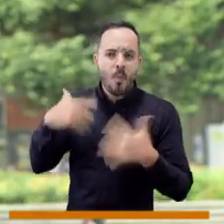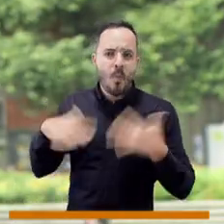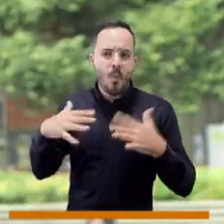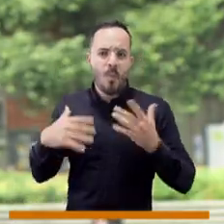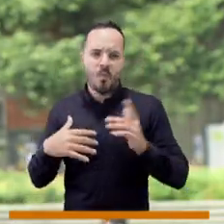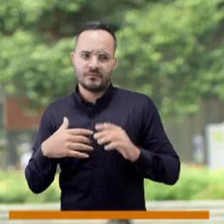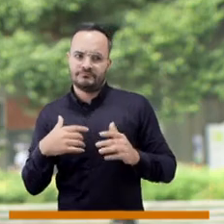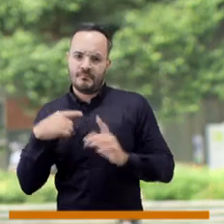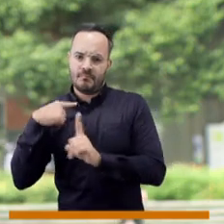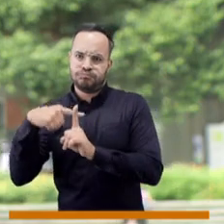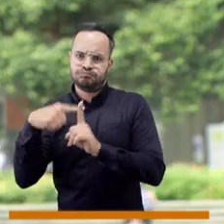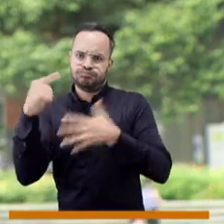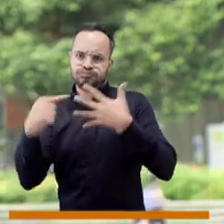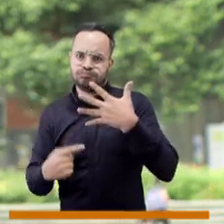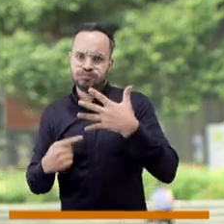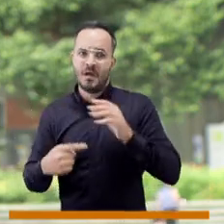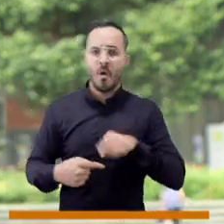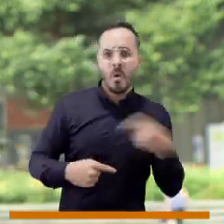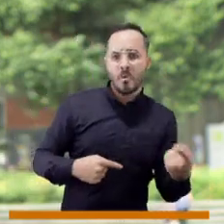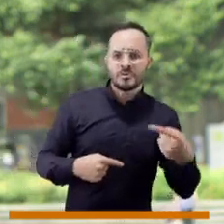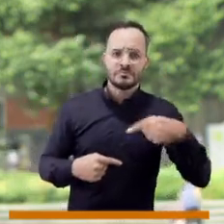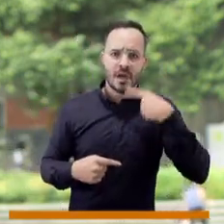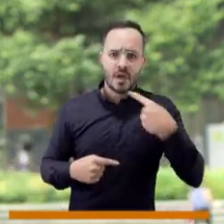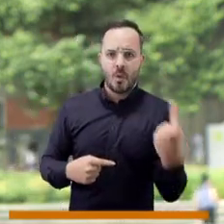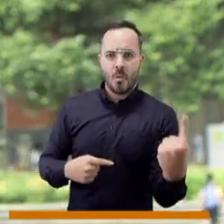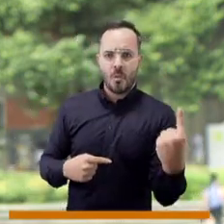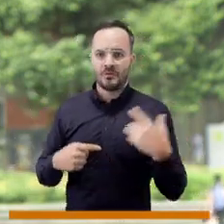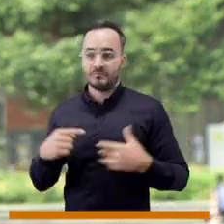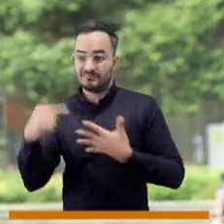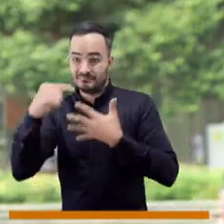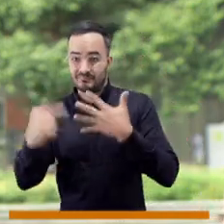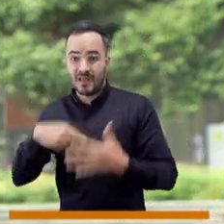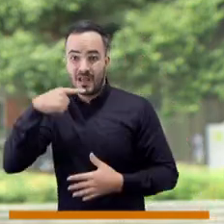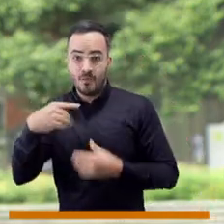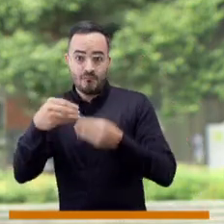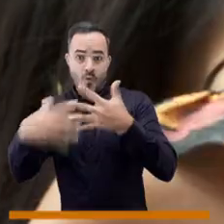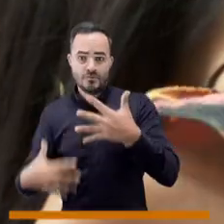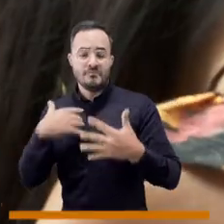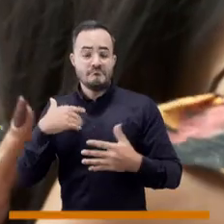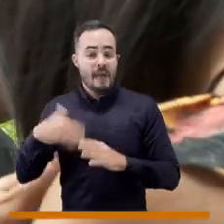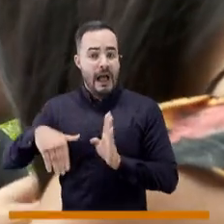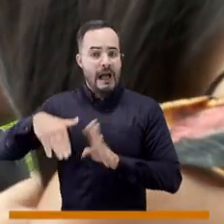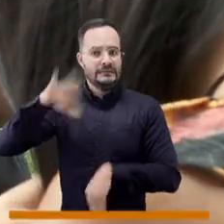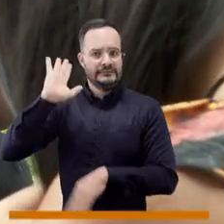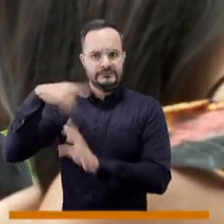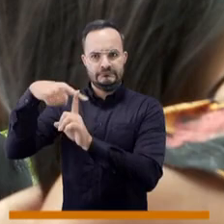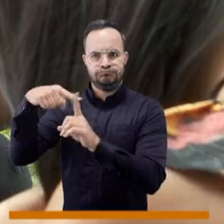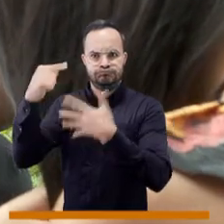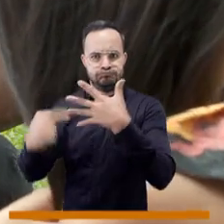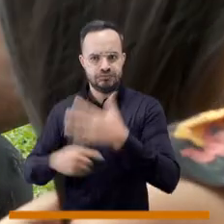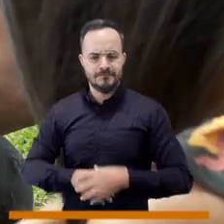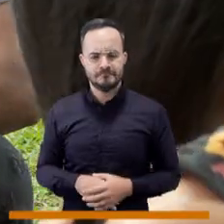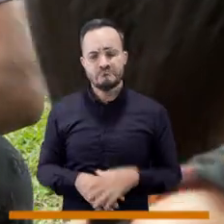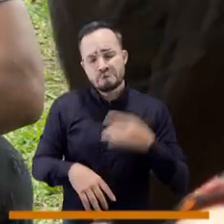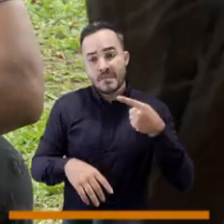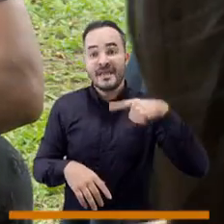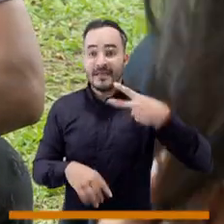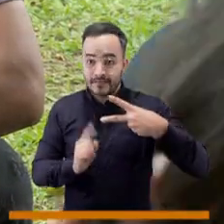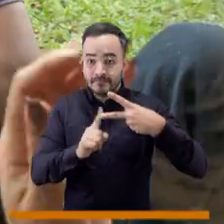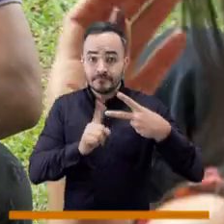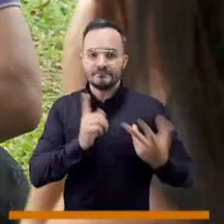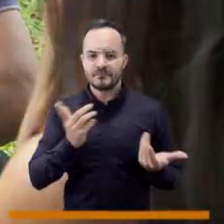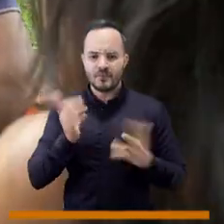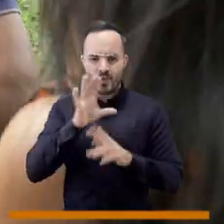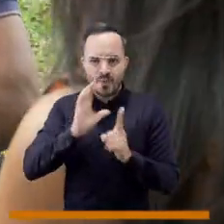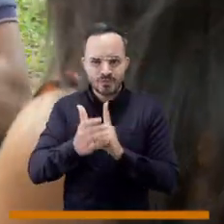lenguas, cognitivamente, tienen muchas ventajas sobre las personas monolingües. Pero también además de las ventajas,